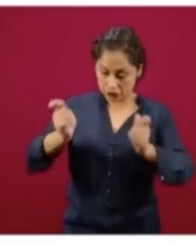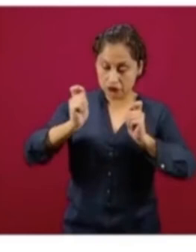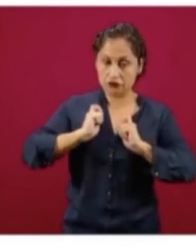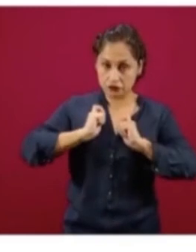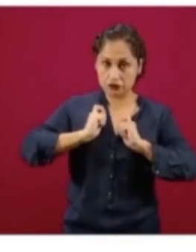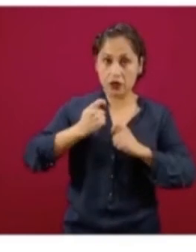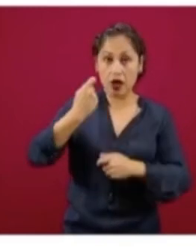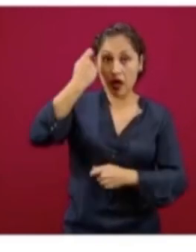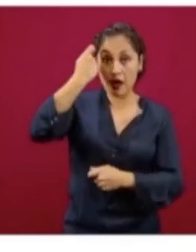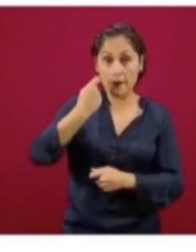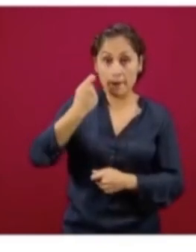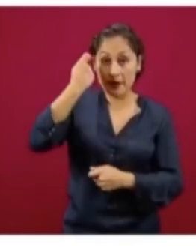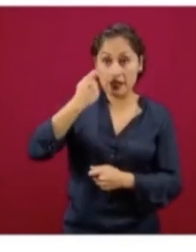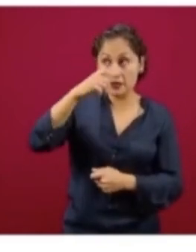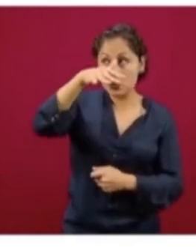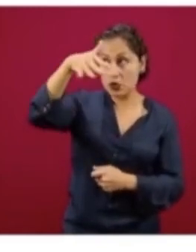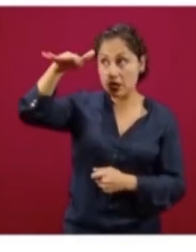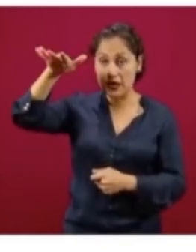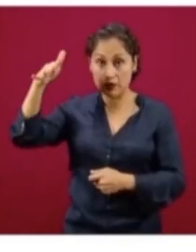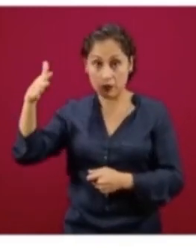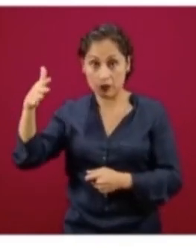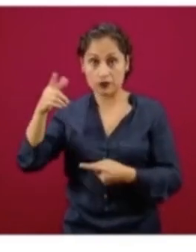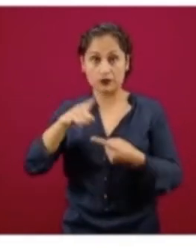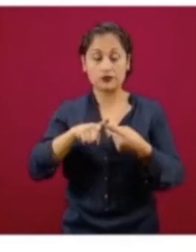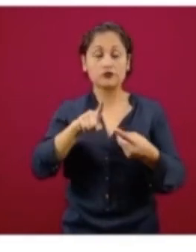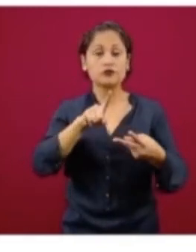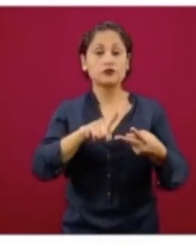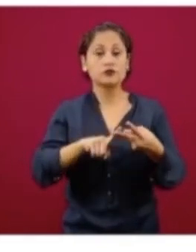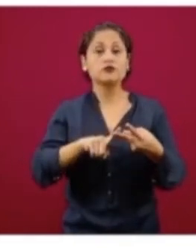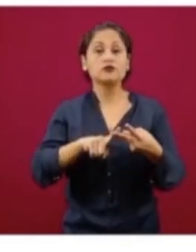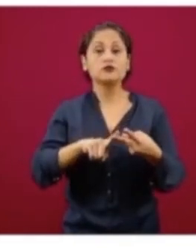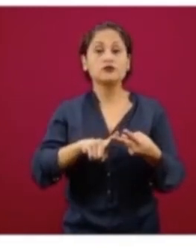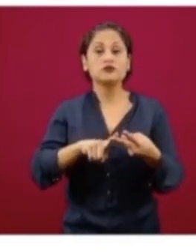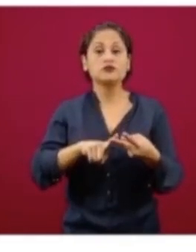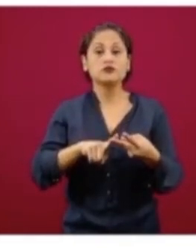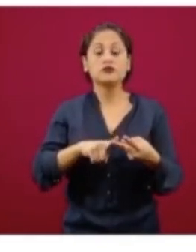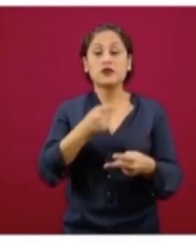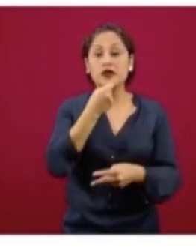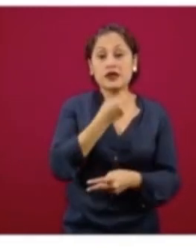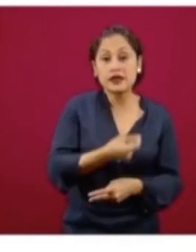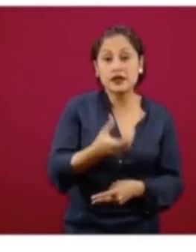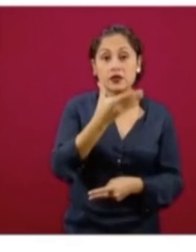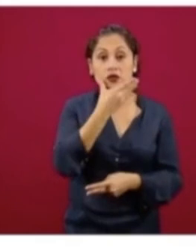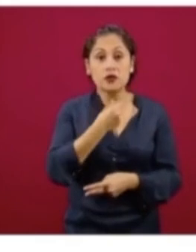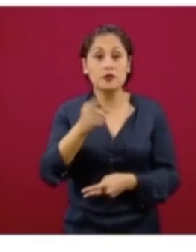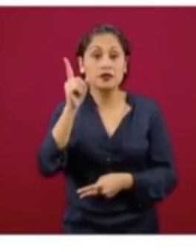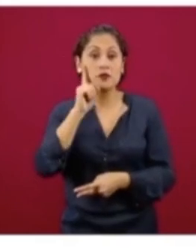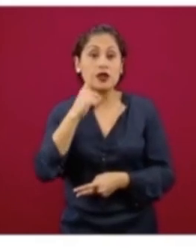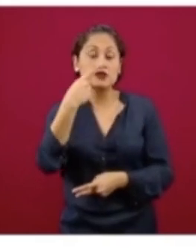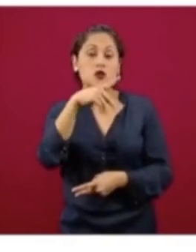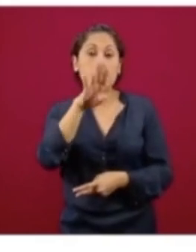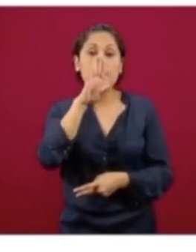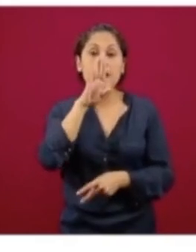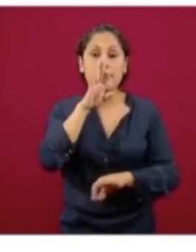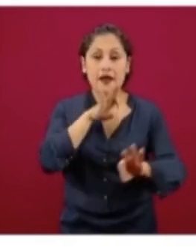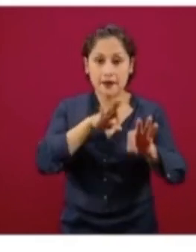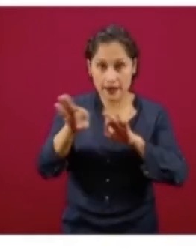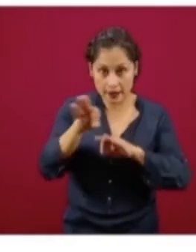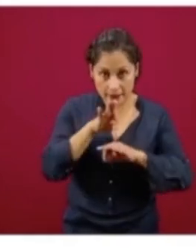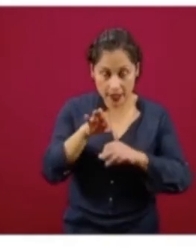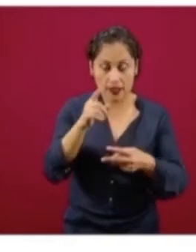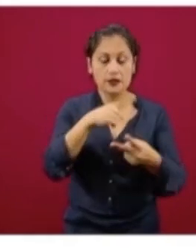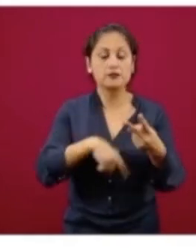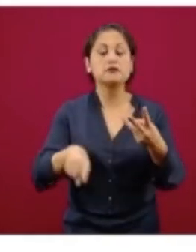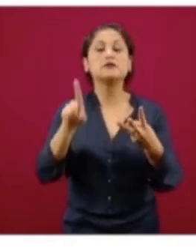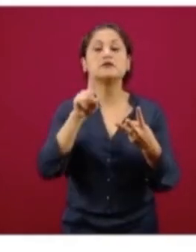pensión para el bienestar de adultos mayores, está el programa para el bienestar de niñas y niños, hijos de madres trabajadoras, está